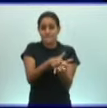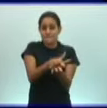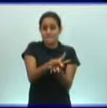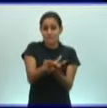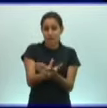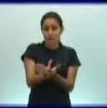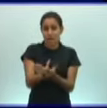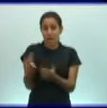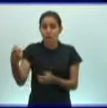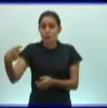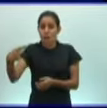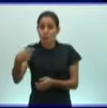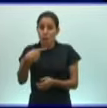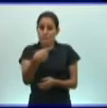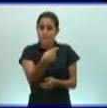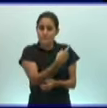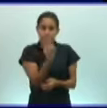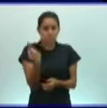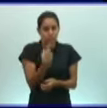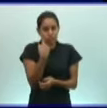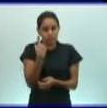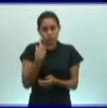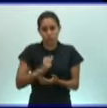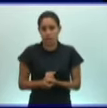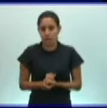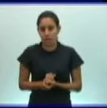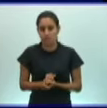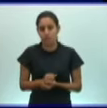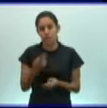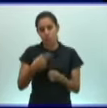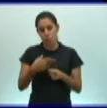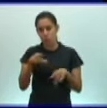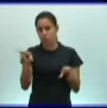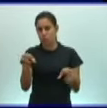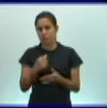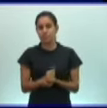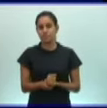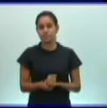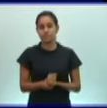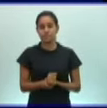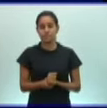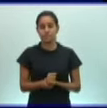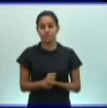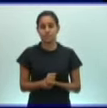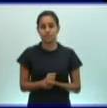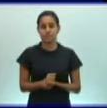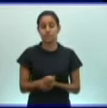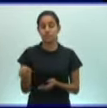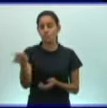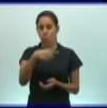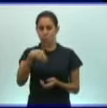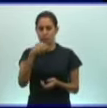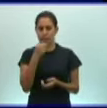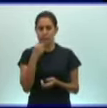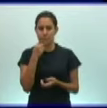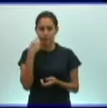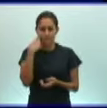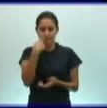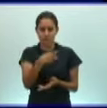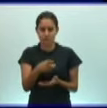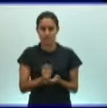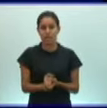la lombriz solitaria o tenia, también conocida por ese nombre. Y pueden ustedes ver en la figura